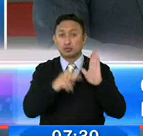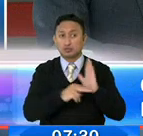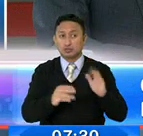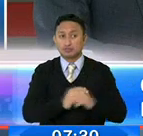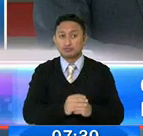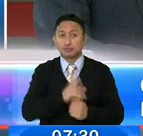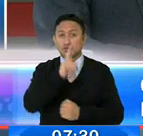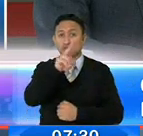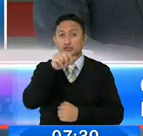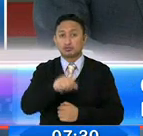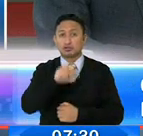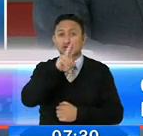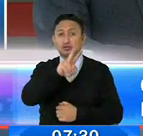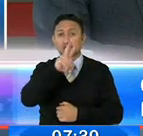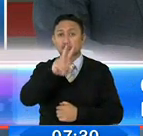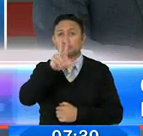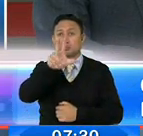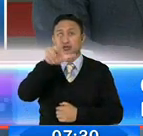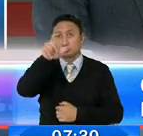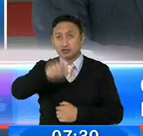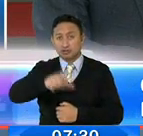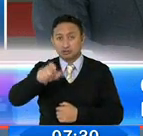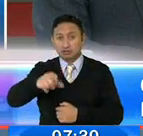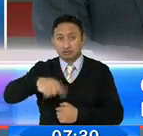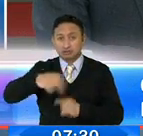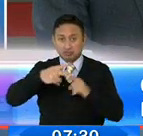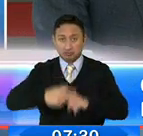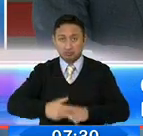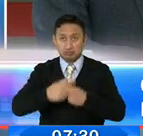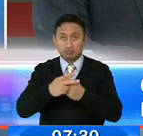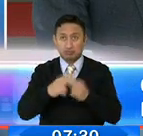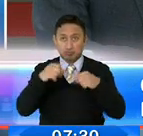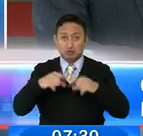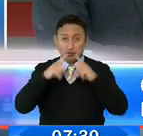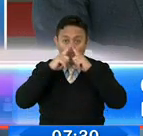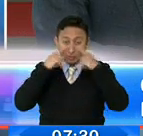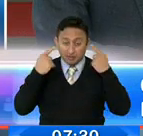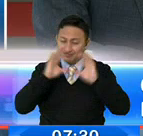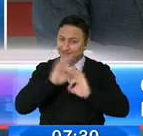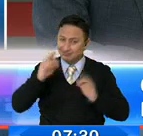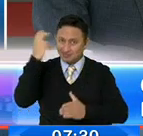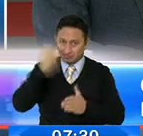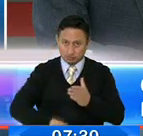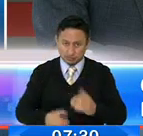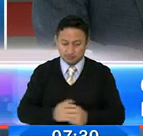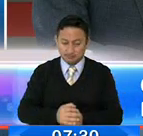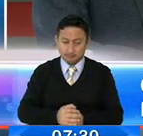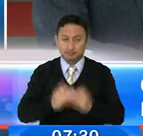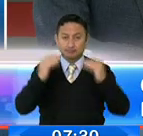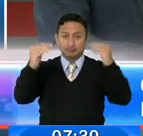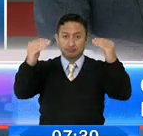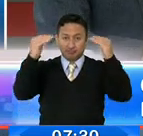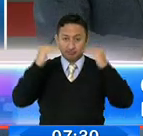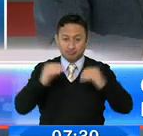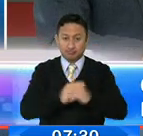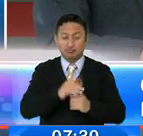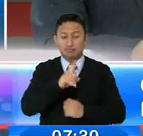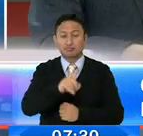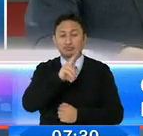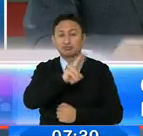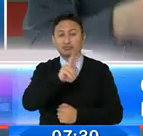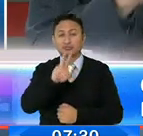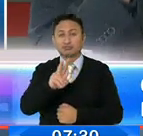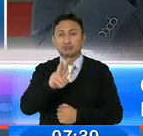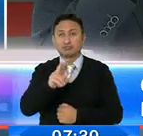de 2.223 actos de inicio por el no uso de la mascarilla y también una fuerte sanción de 122